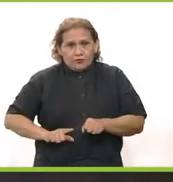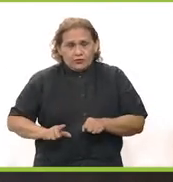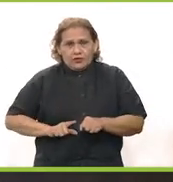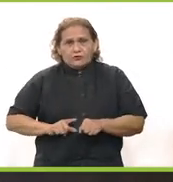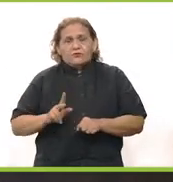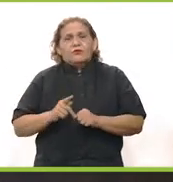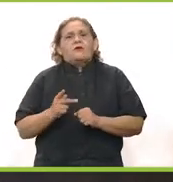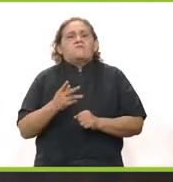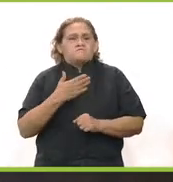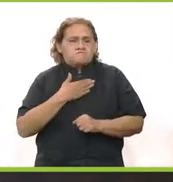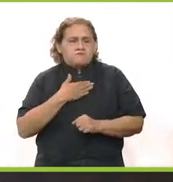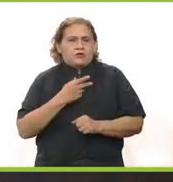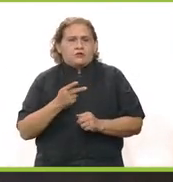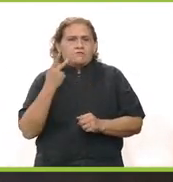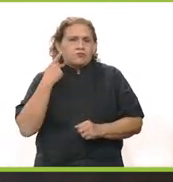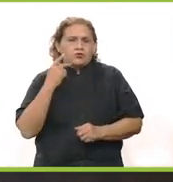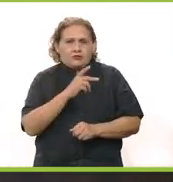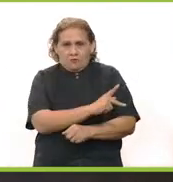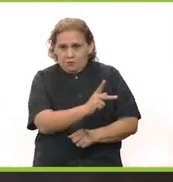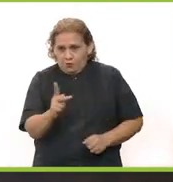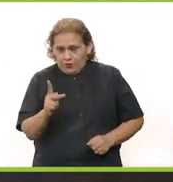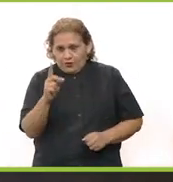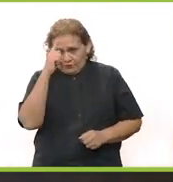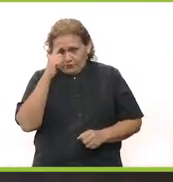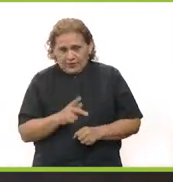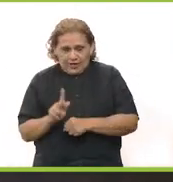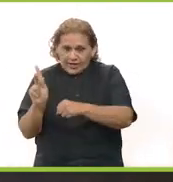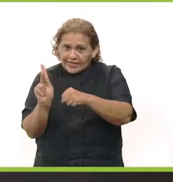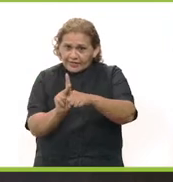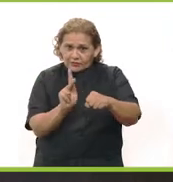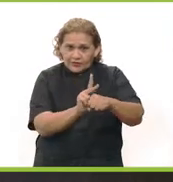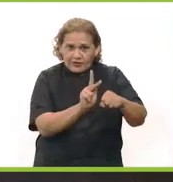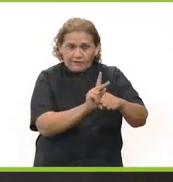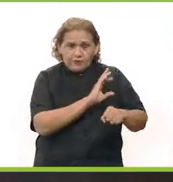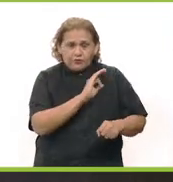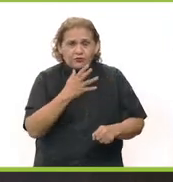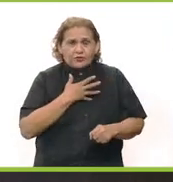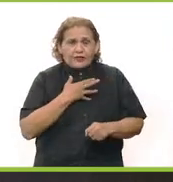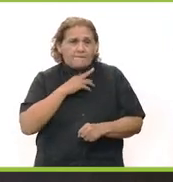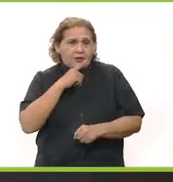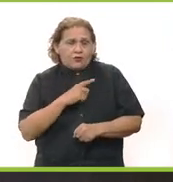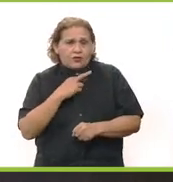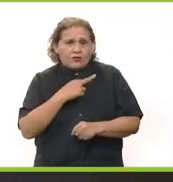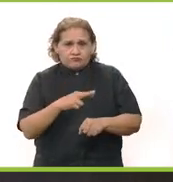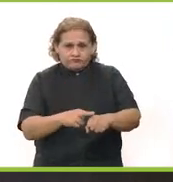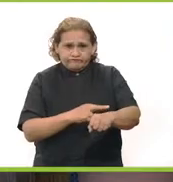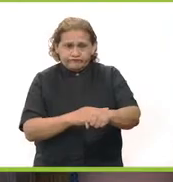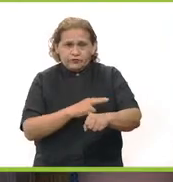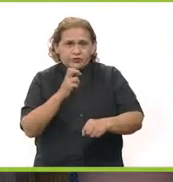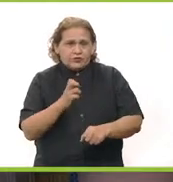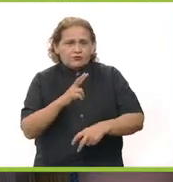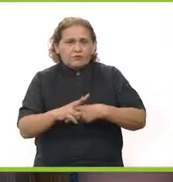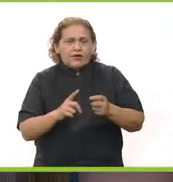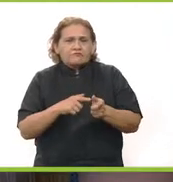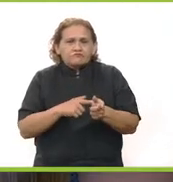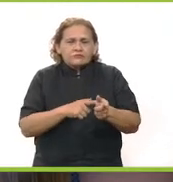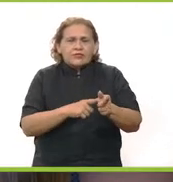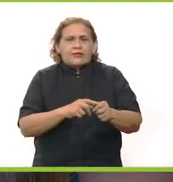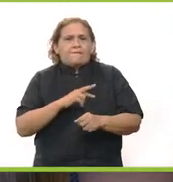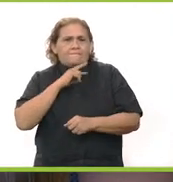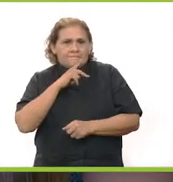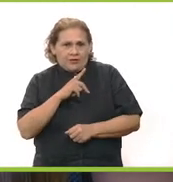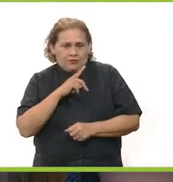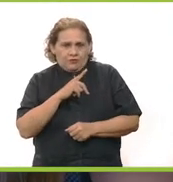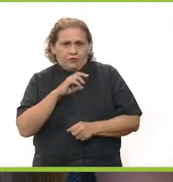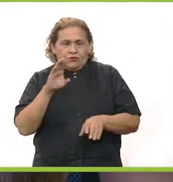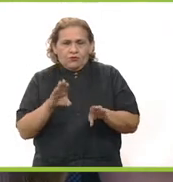sociedad y gobierno, implementando buenas políticas públicas, trabajando muy fuertemente en el tema de la seguridad. Podemos tener mejores resultados. Y yo creo que esto va a seguir